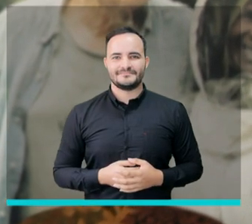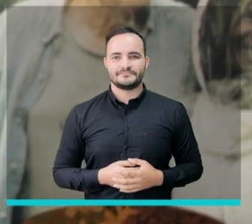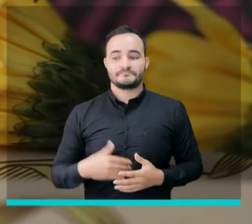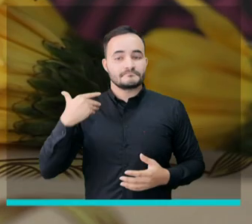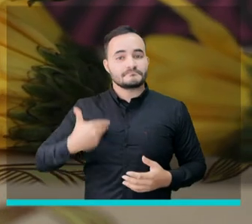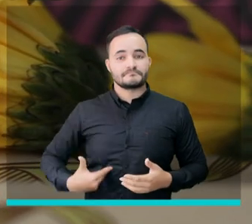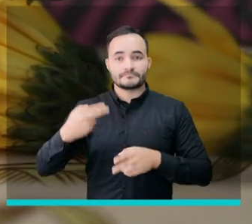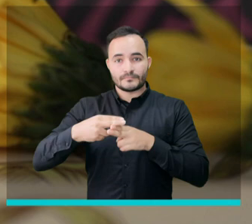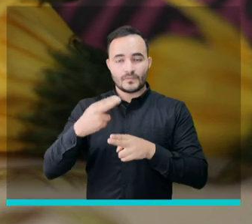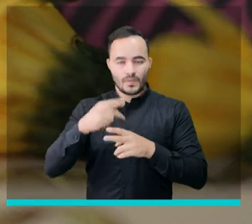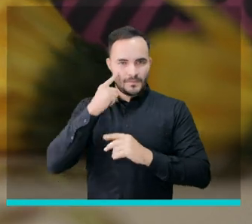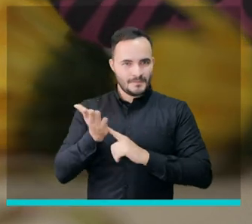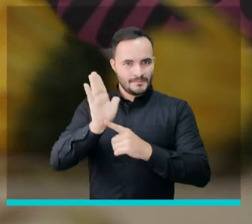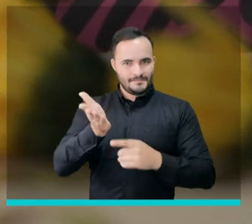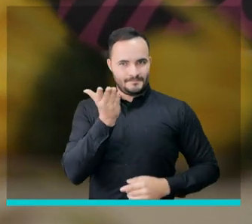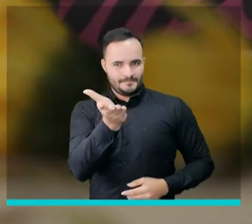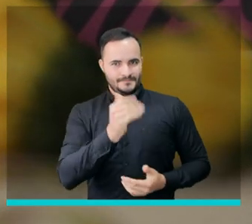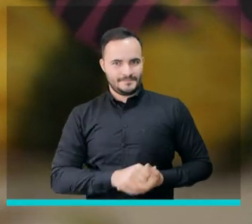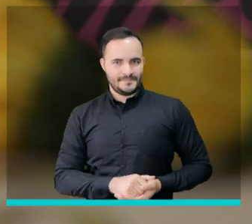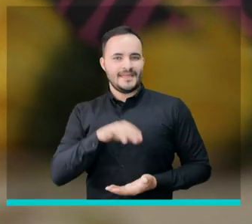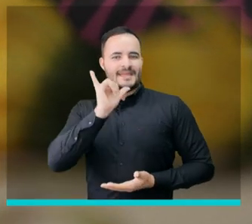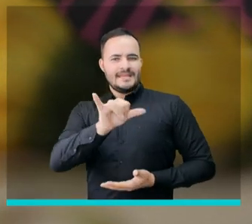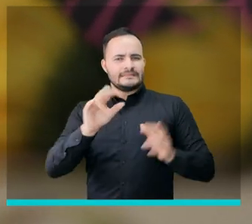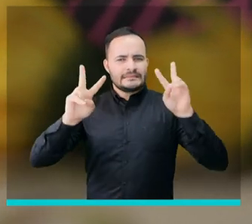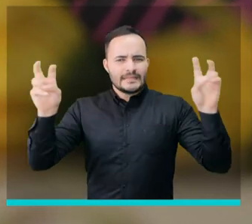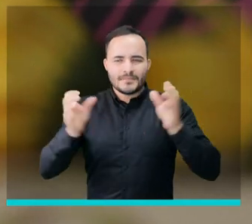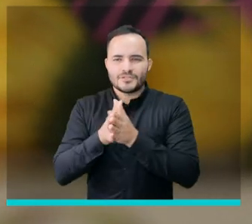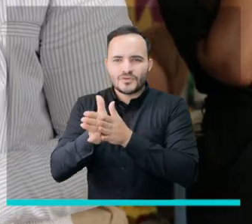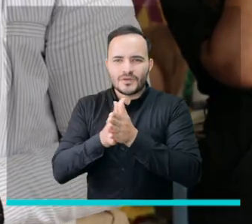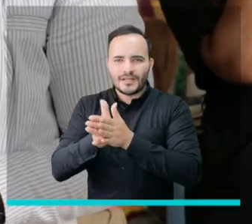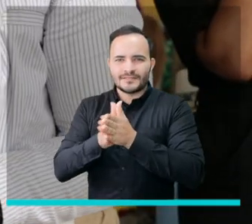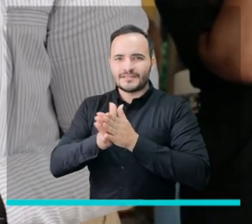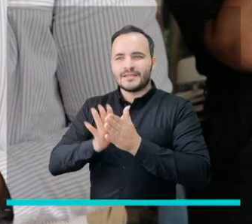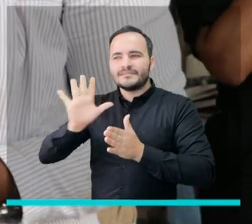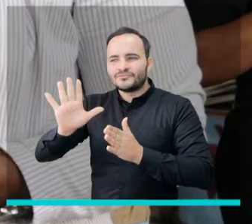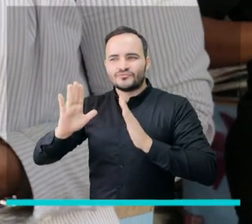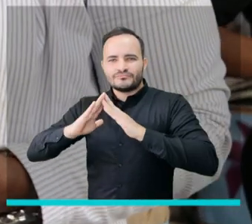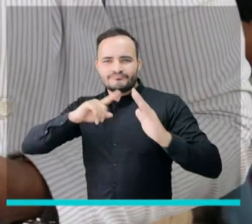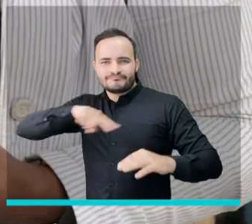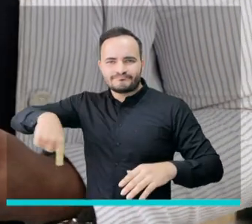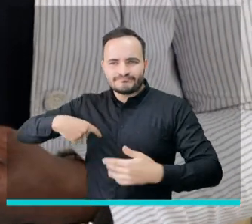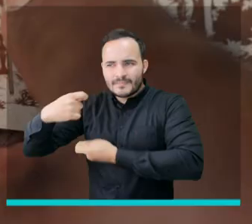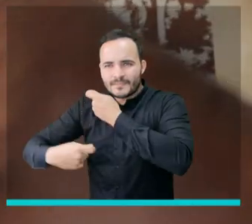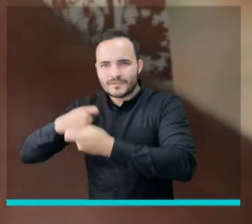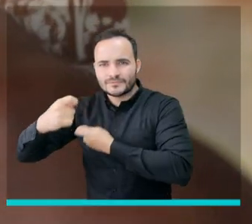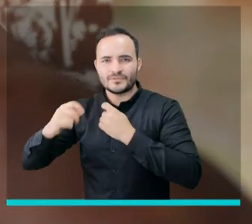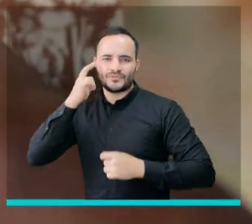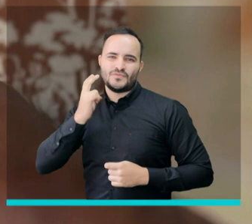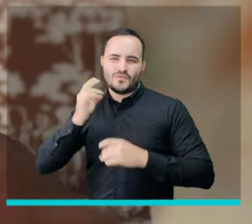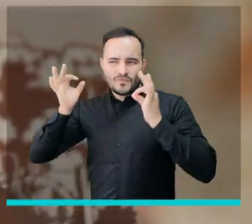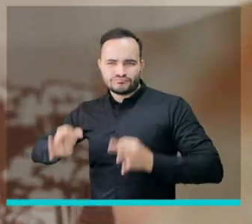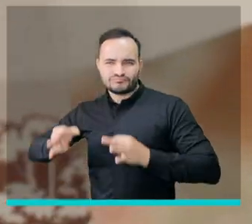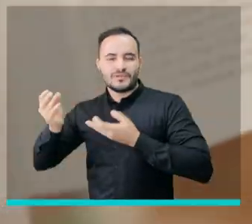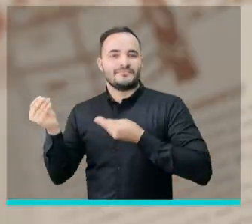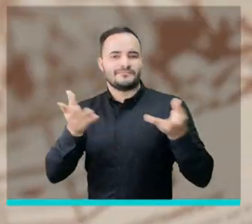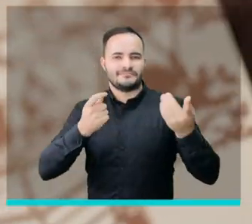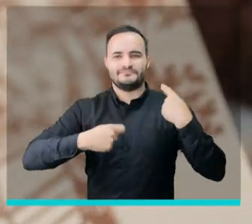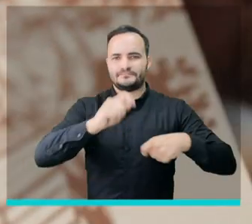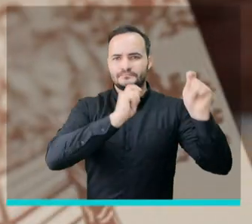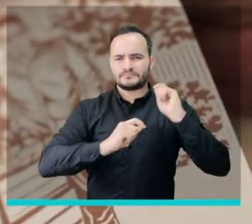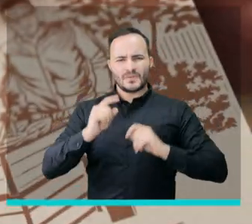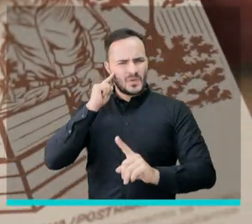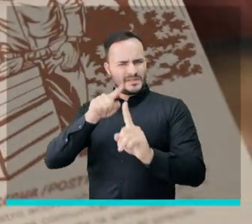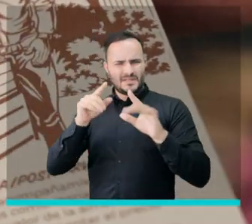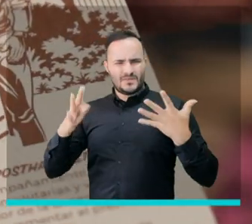Nos llamamos Latte Chocó. Somos una marca de chocolate artesanal del departamento del Chocó. Nace con la necesidad de